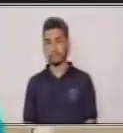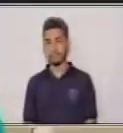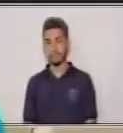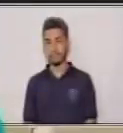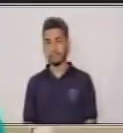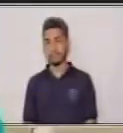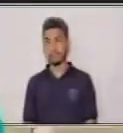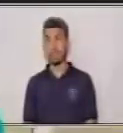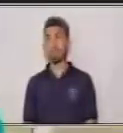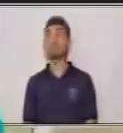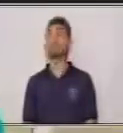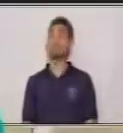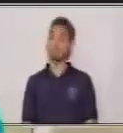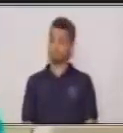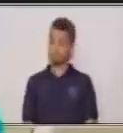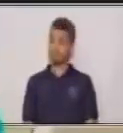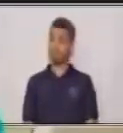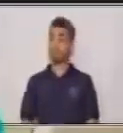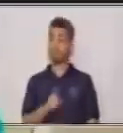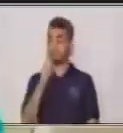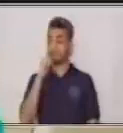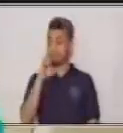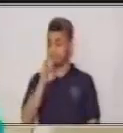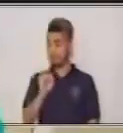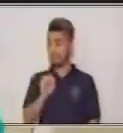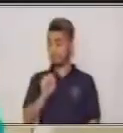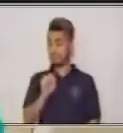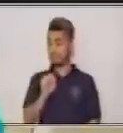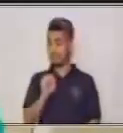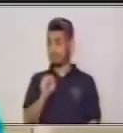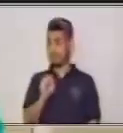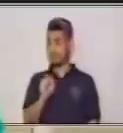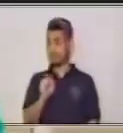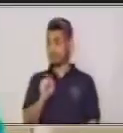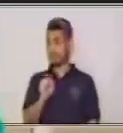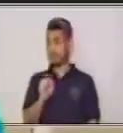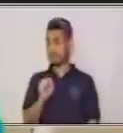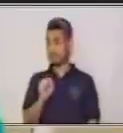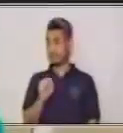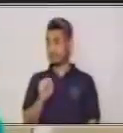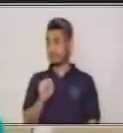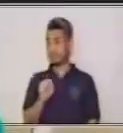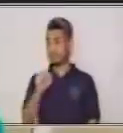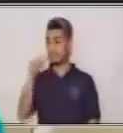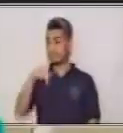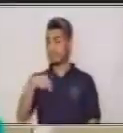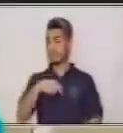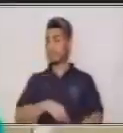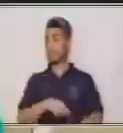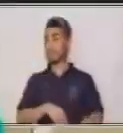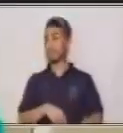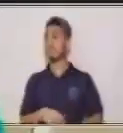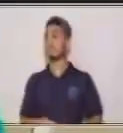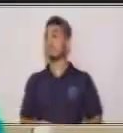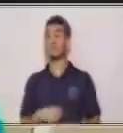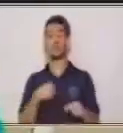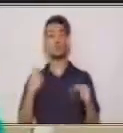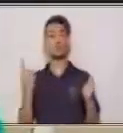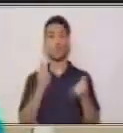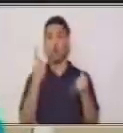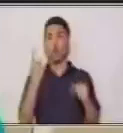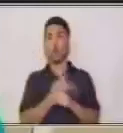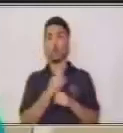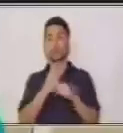Ahora bien, si tú te das cuenta, en este momento nosotros solo utilizamos la vista.